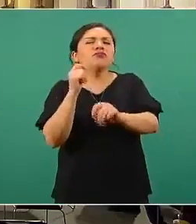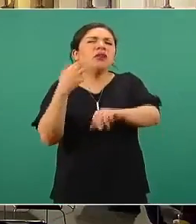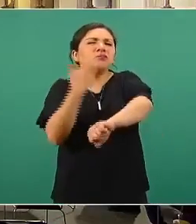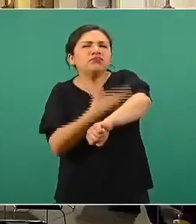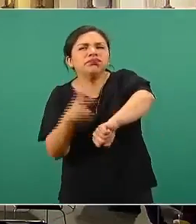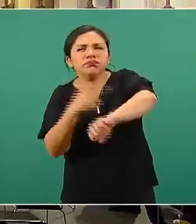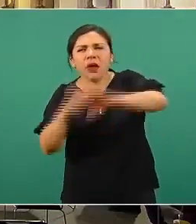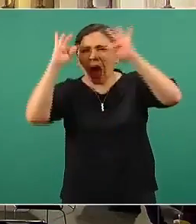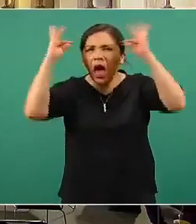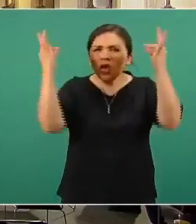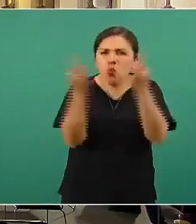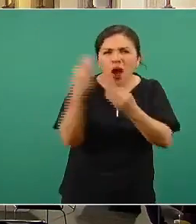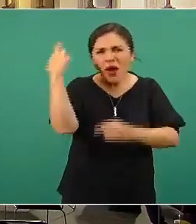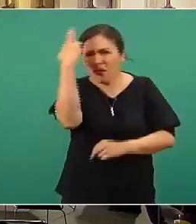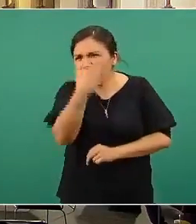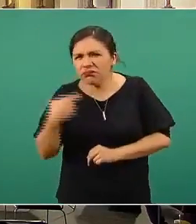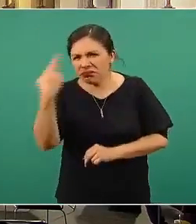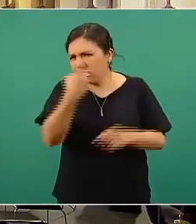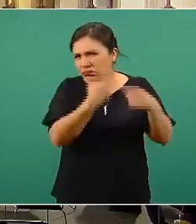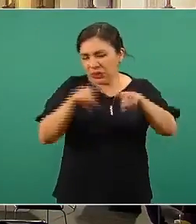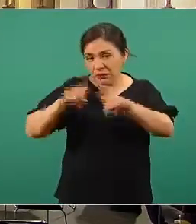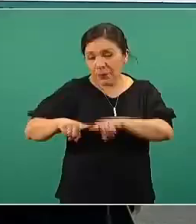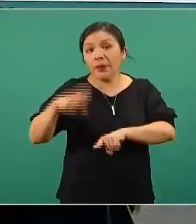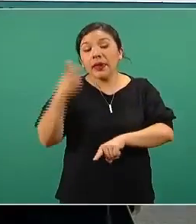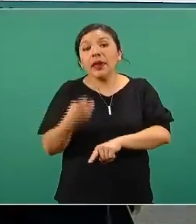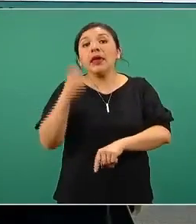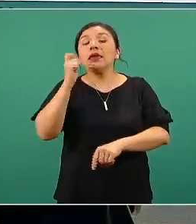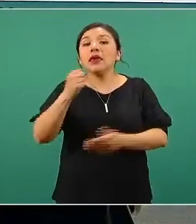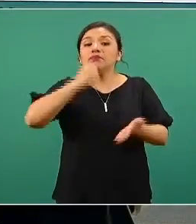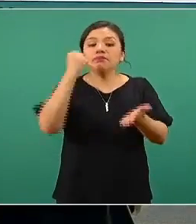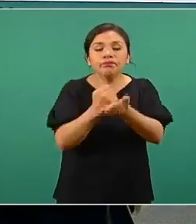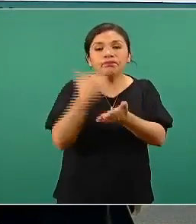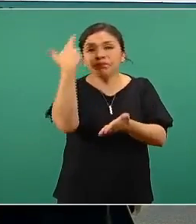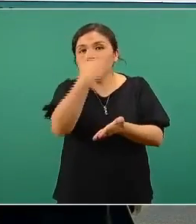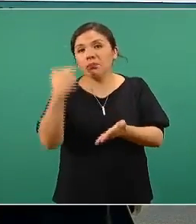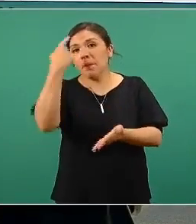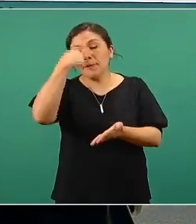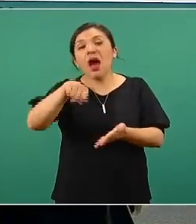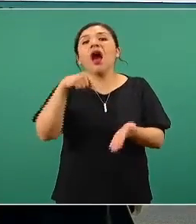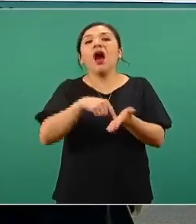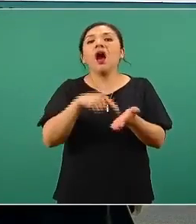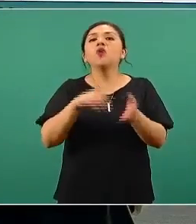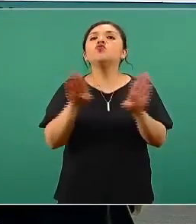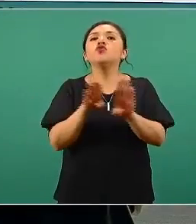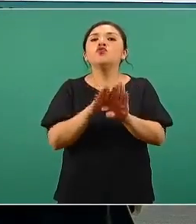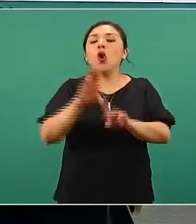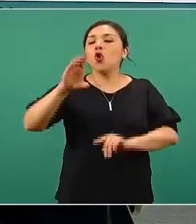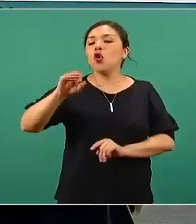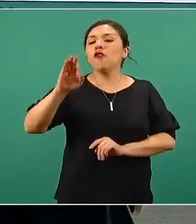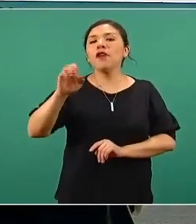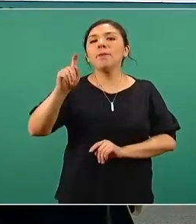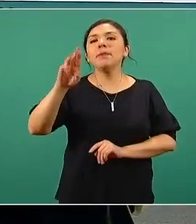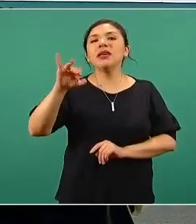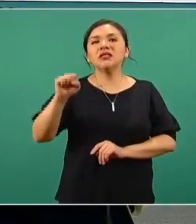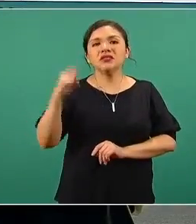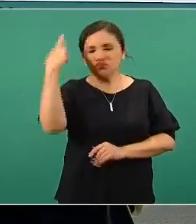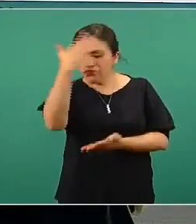de inspección aduanal y sobre todo los trámites de inspección de COFEPRIS.